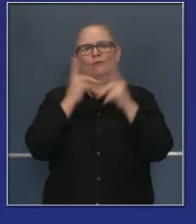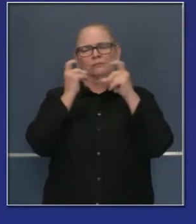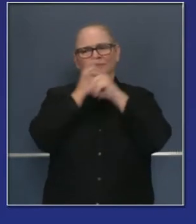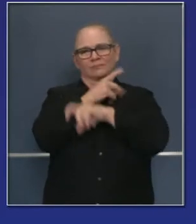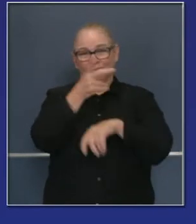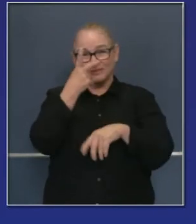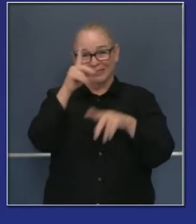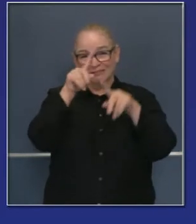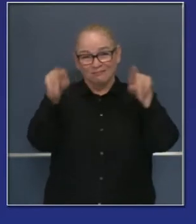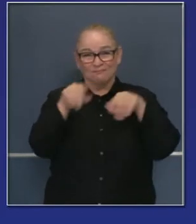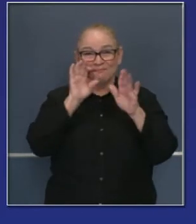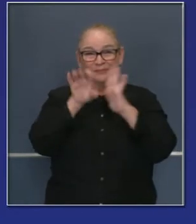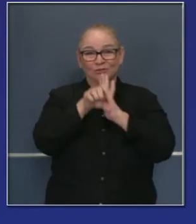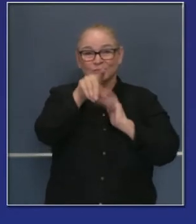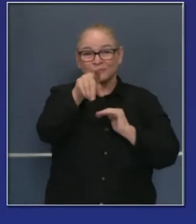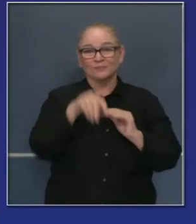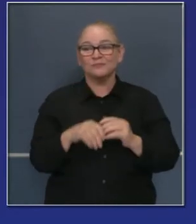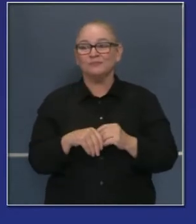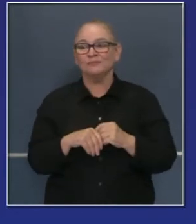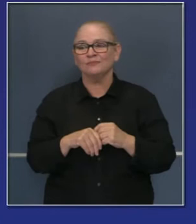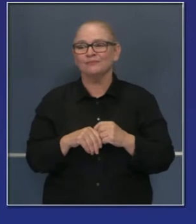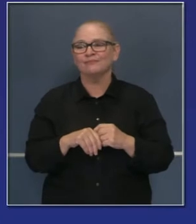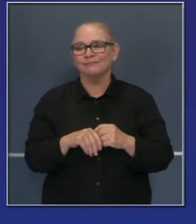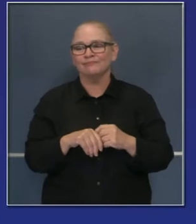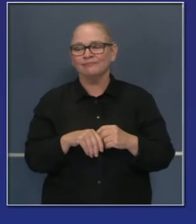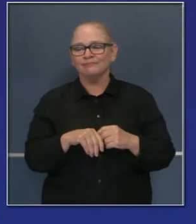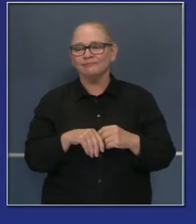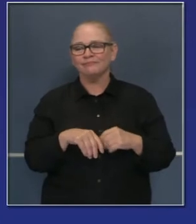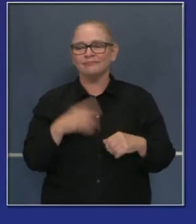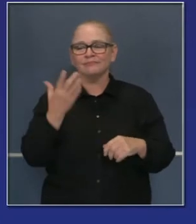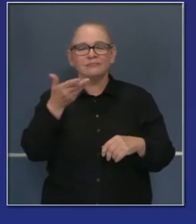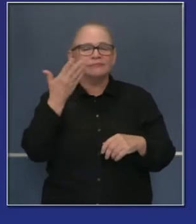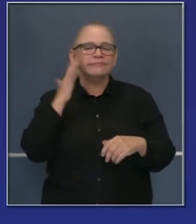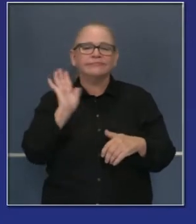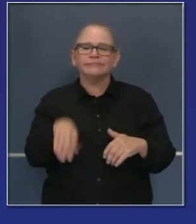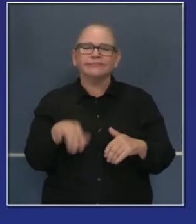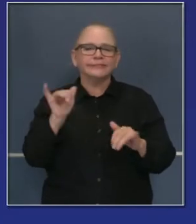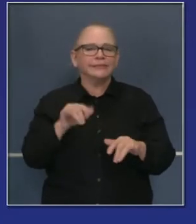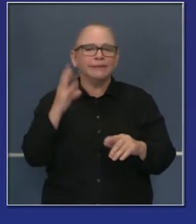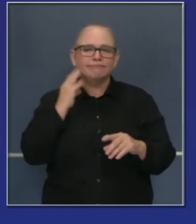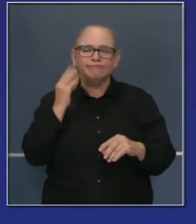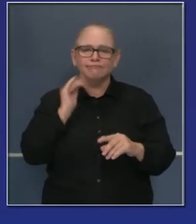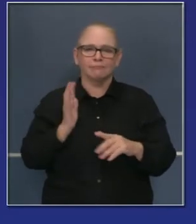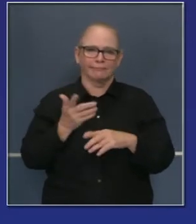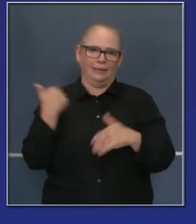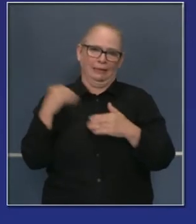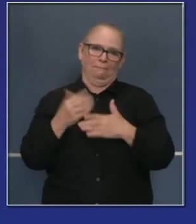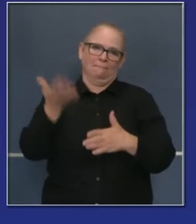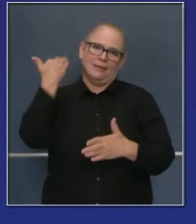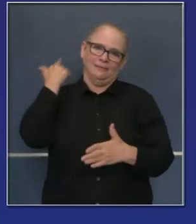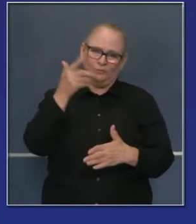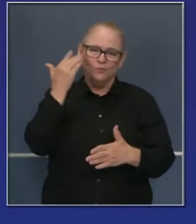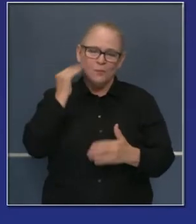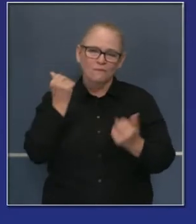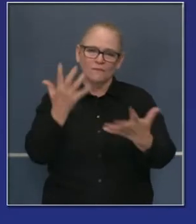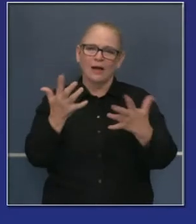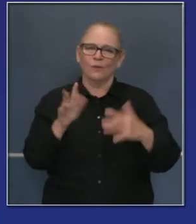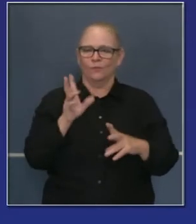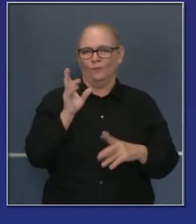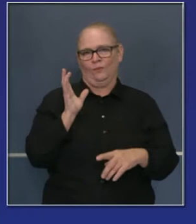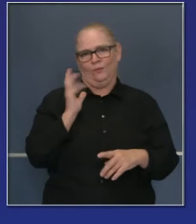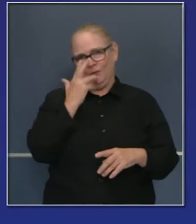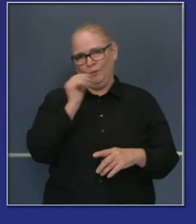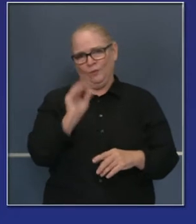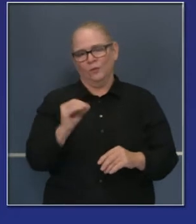y es un momento de grandes retos, pero un momento con el que estamos muy familiarizados y somos más que capaces de